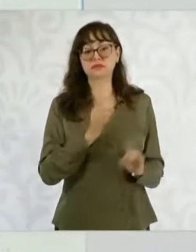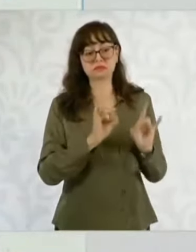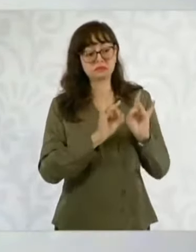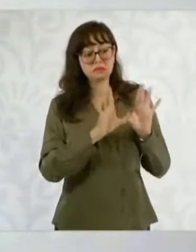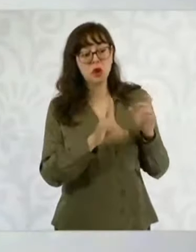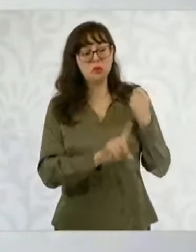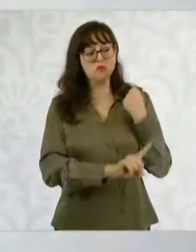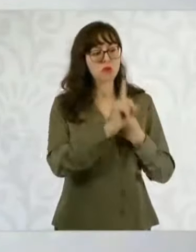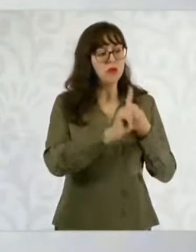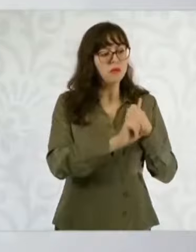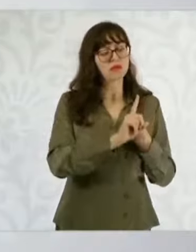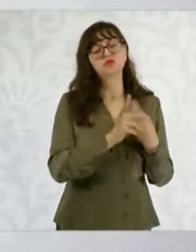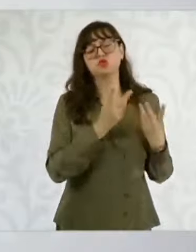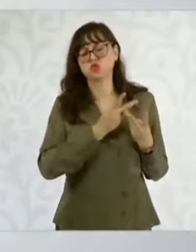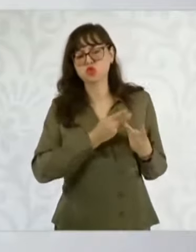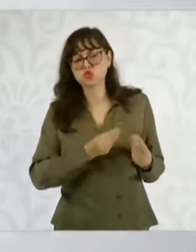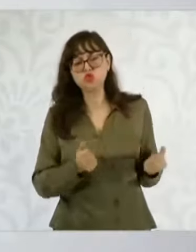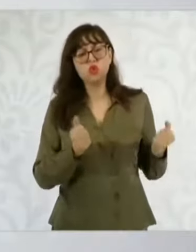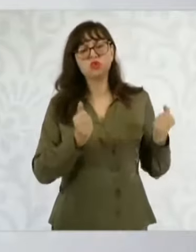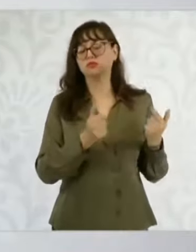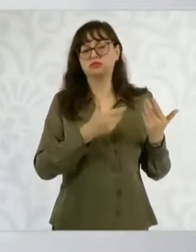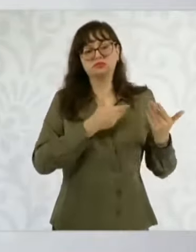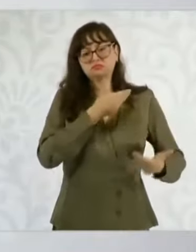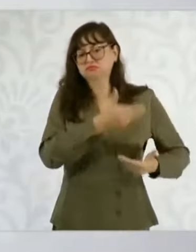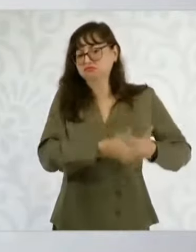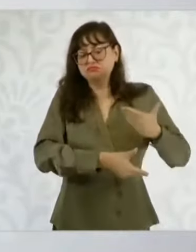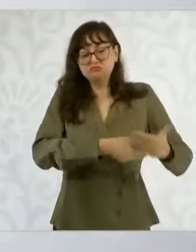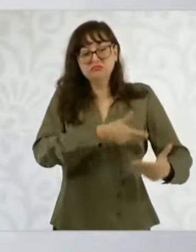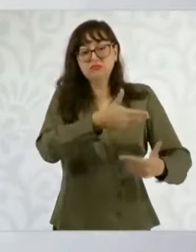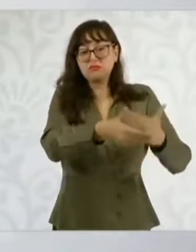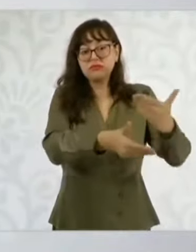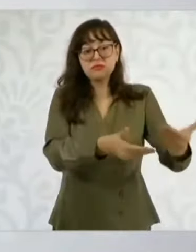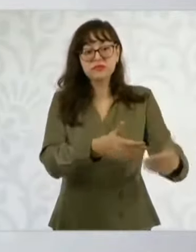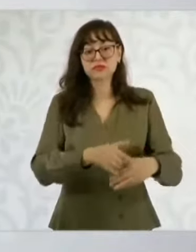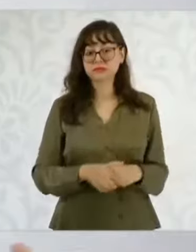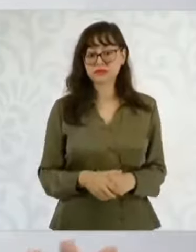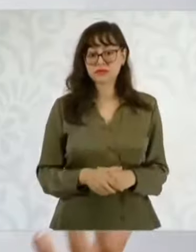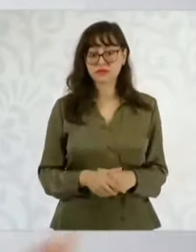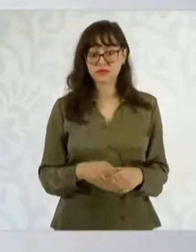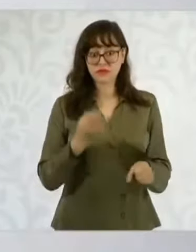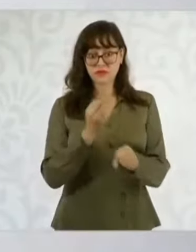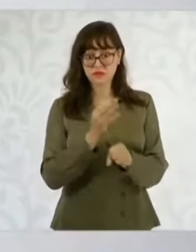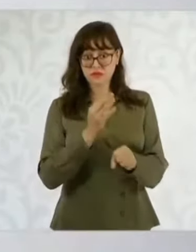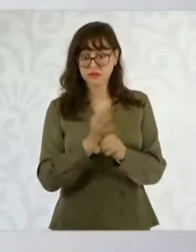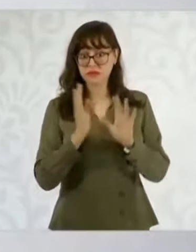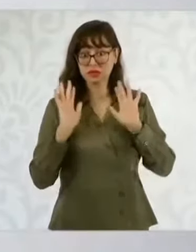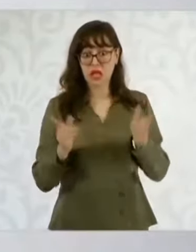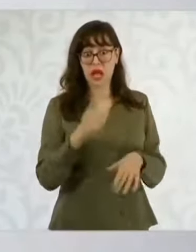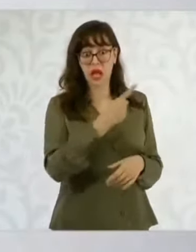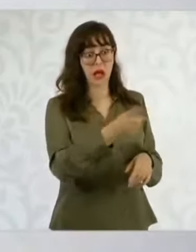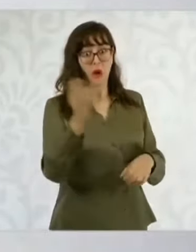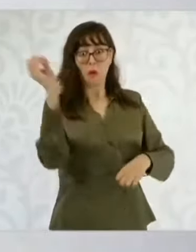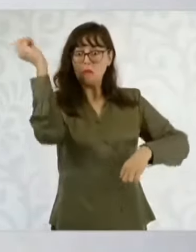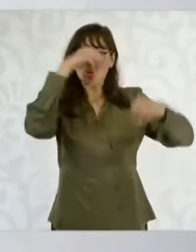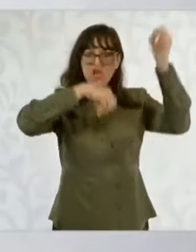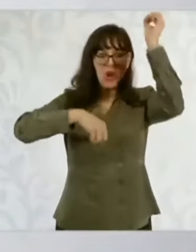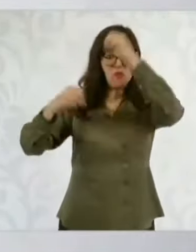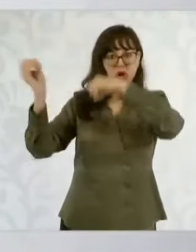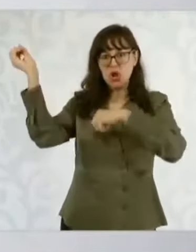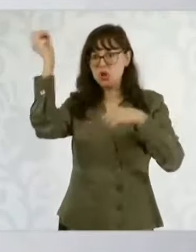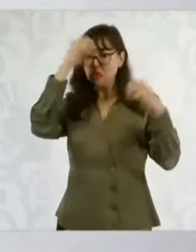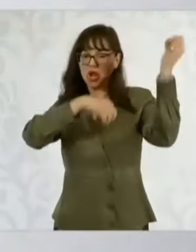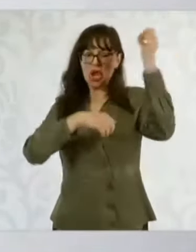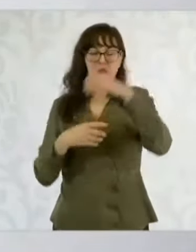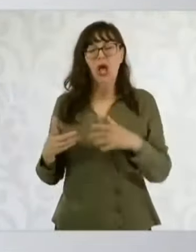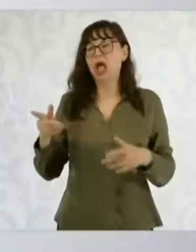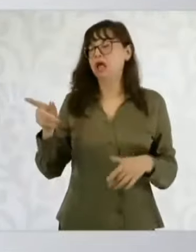problemas pues los vamos a afrontar porque también leo mucha comentocracia que es que no se